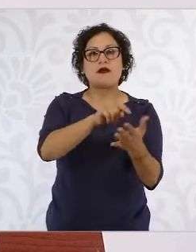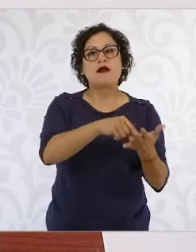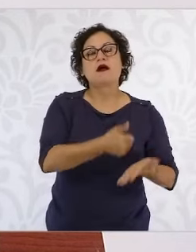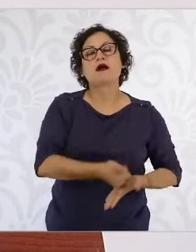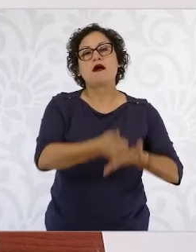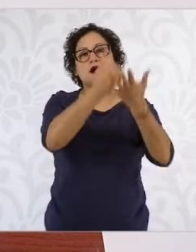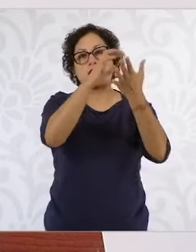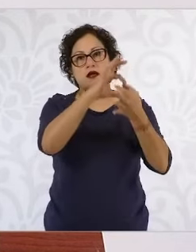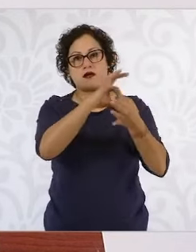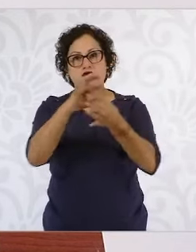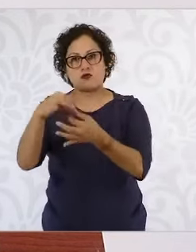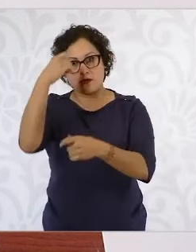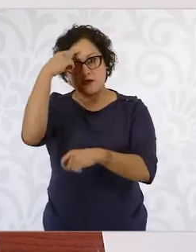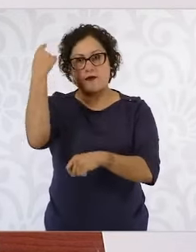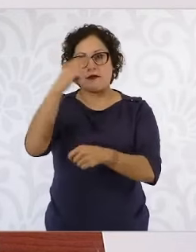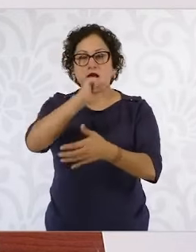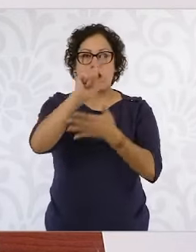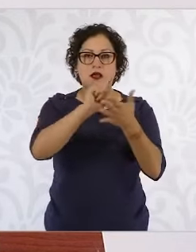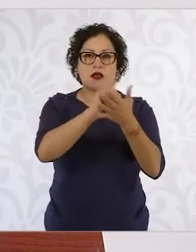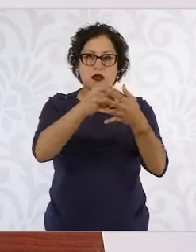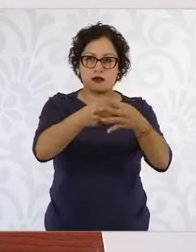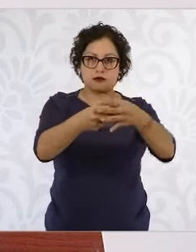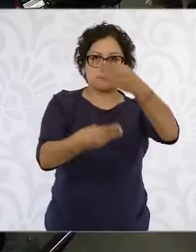reformas al respecto.